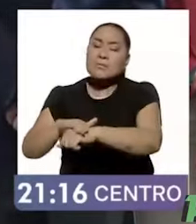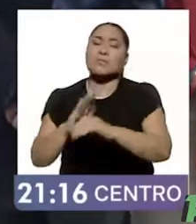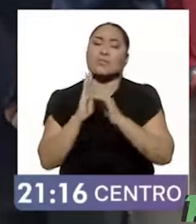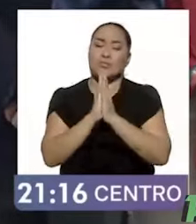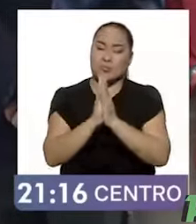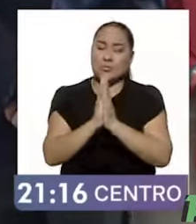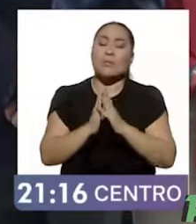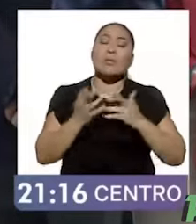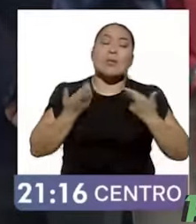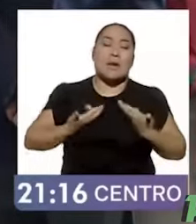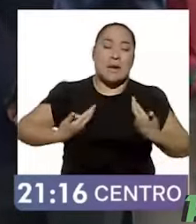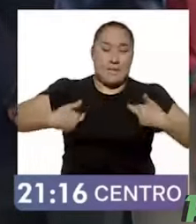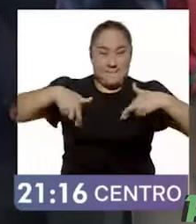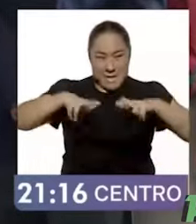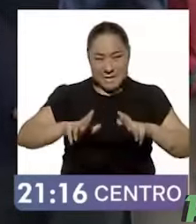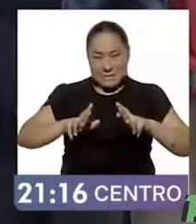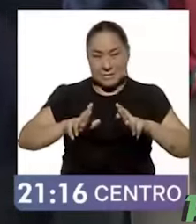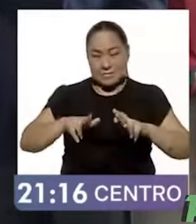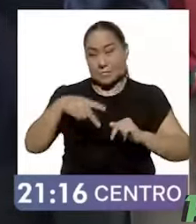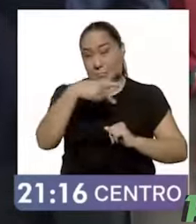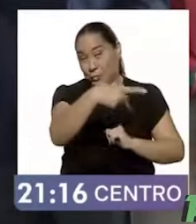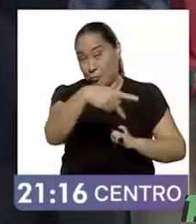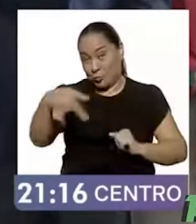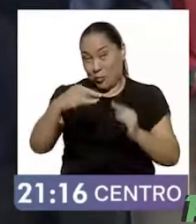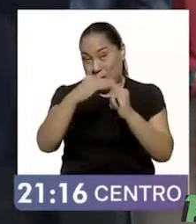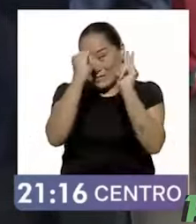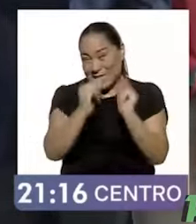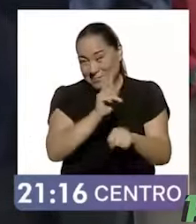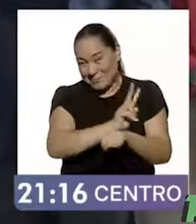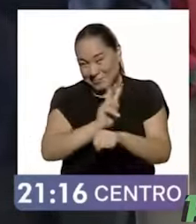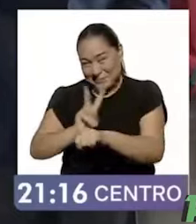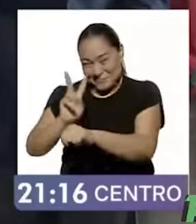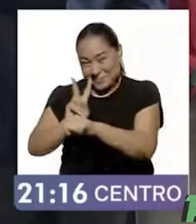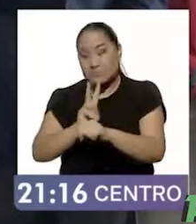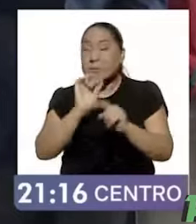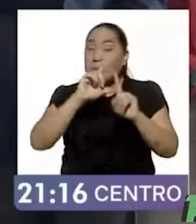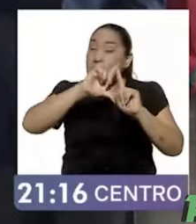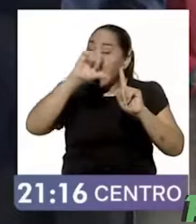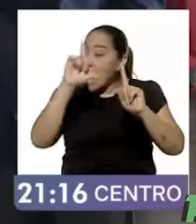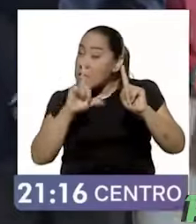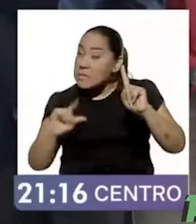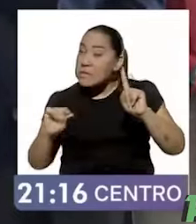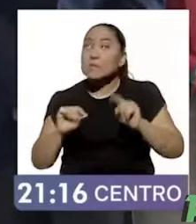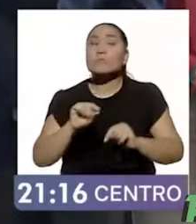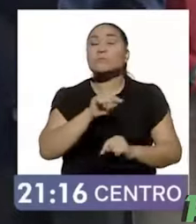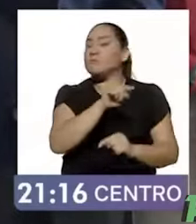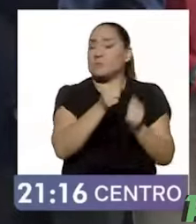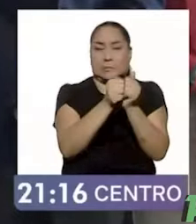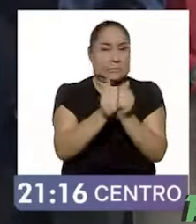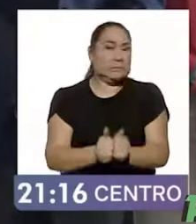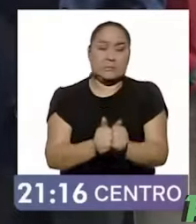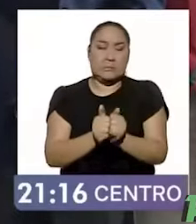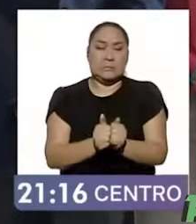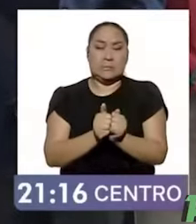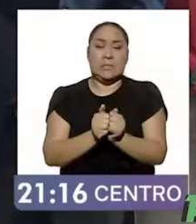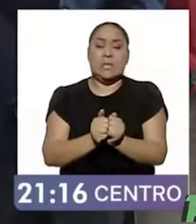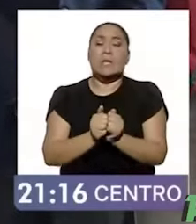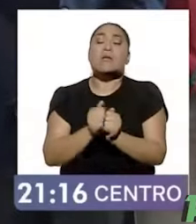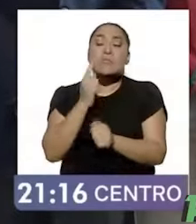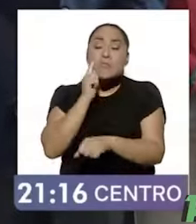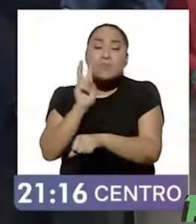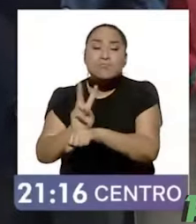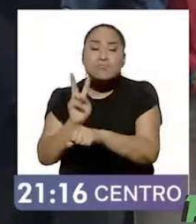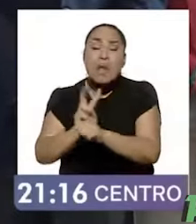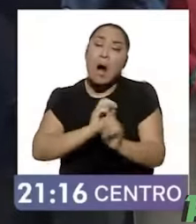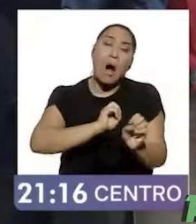representantes de casillas en todo el país, para que no abandonen las casillas, para que